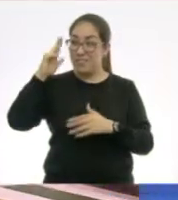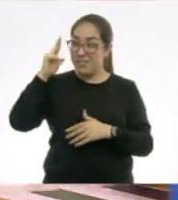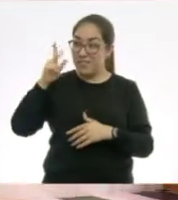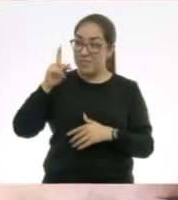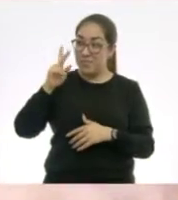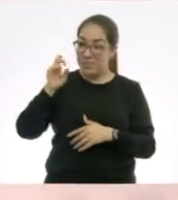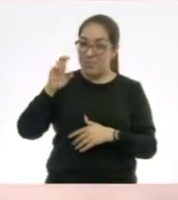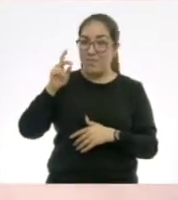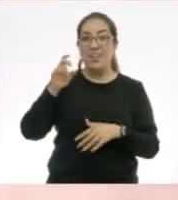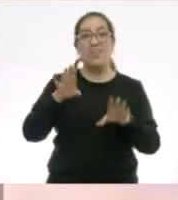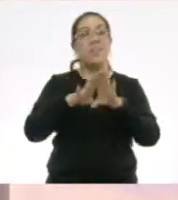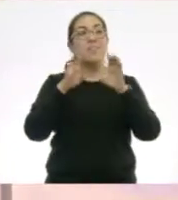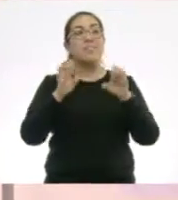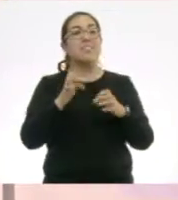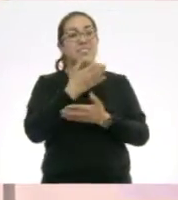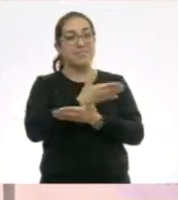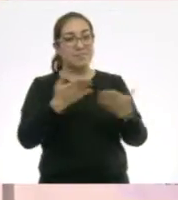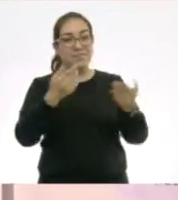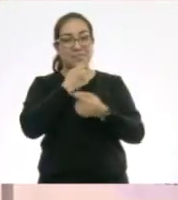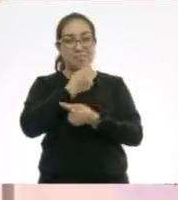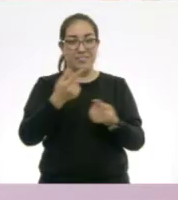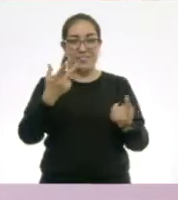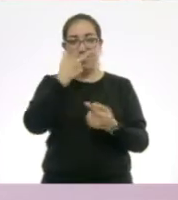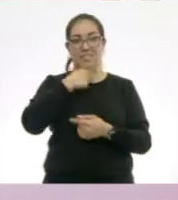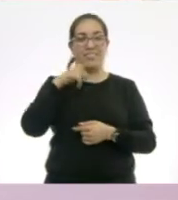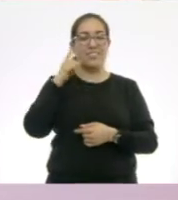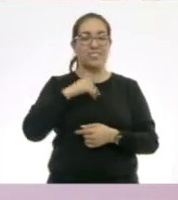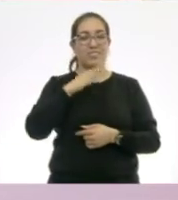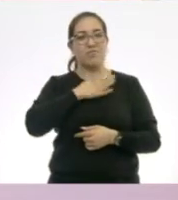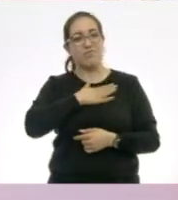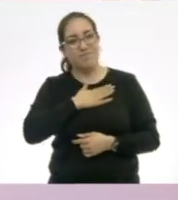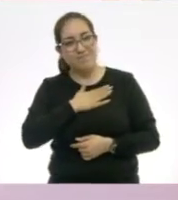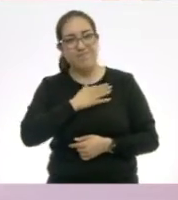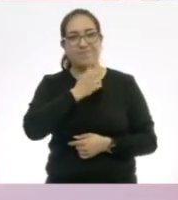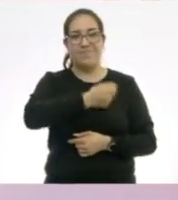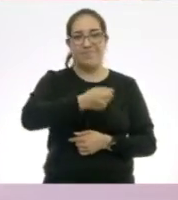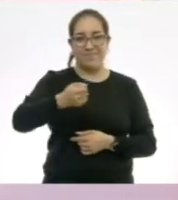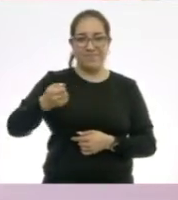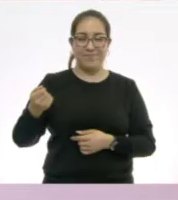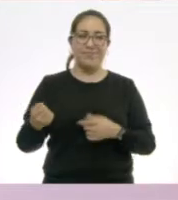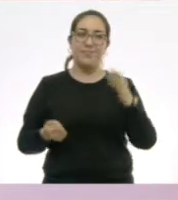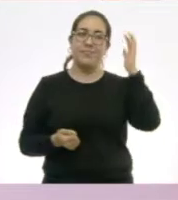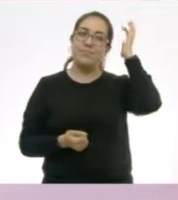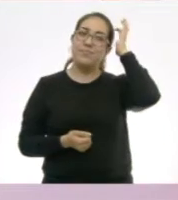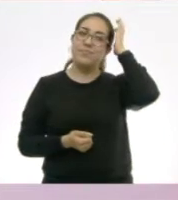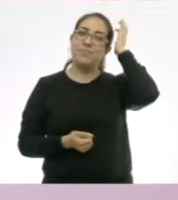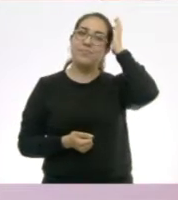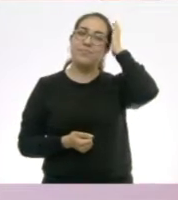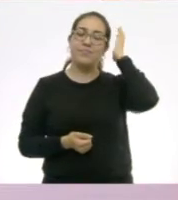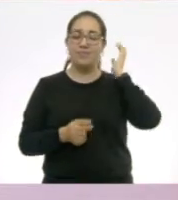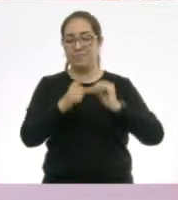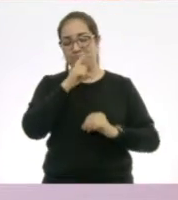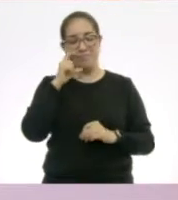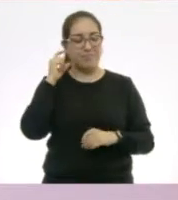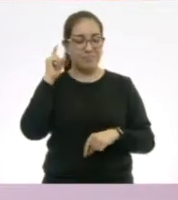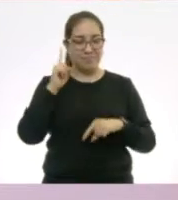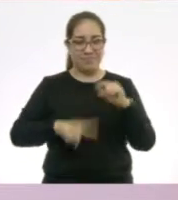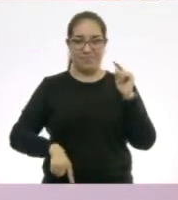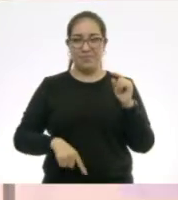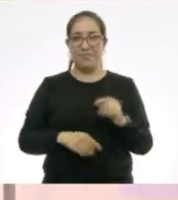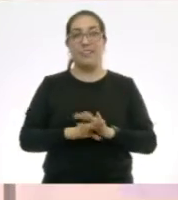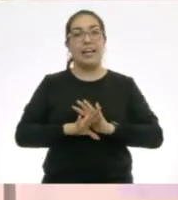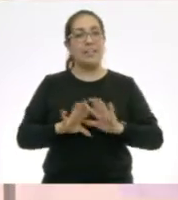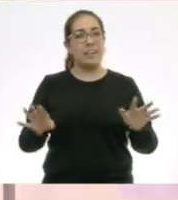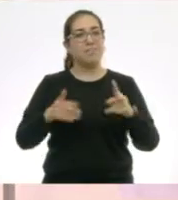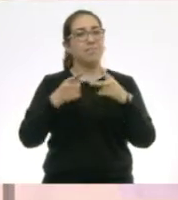Yo muy bien. ¿Y usted? ¡Hola, niñas y niños! Un saludo con el corazón a usted, Déjenme quitar el cubrebocas. Sí, claro. Y vamos a dar